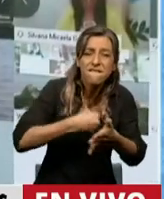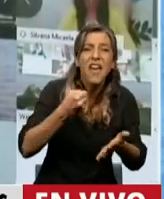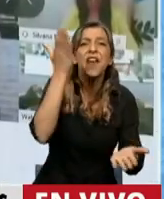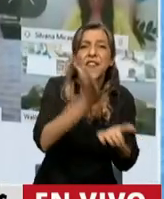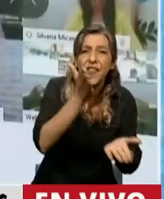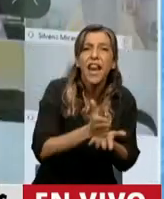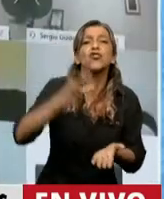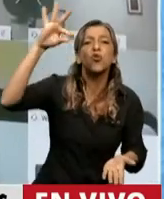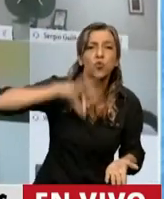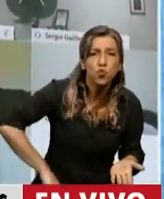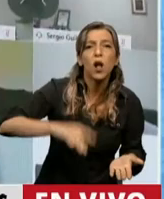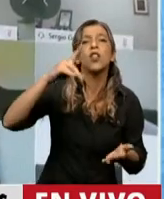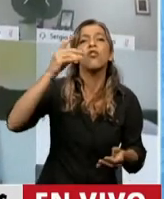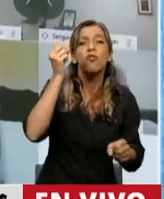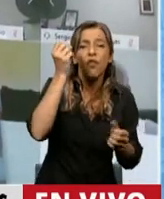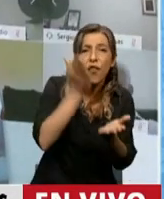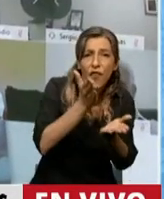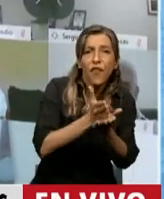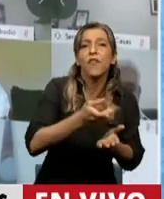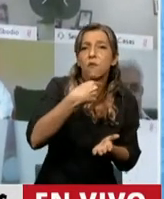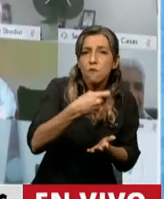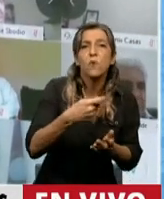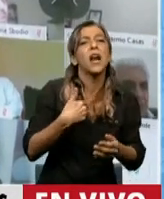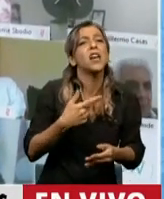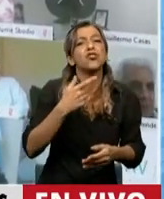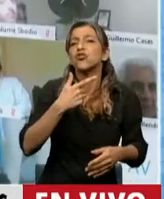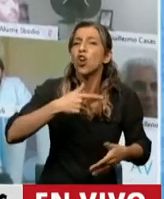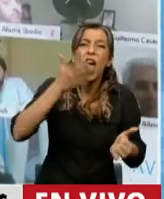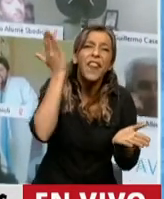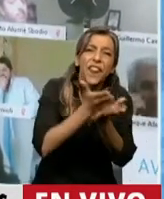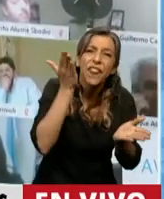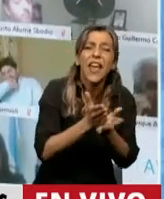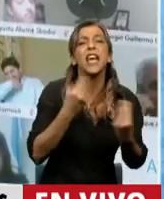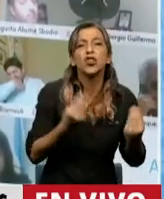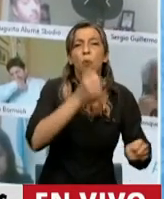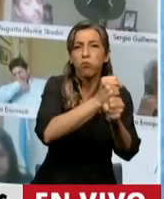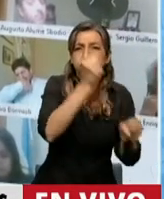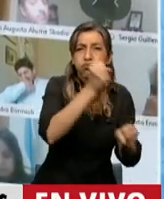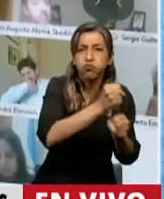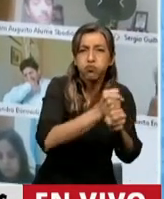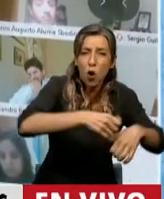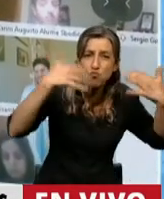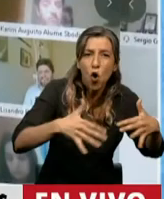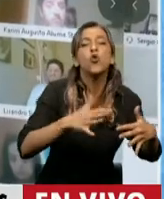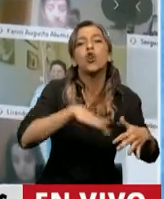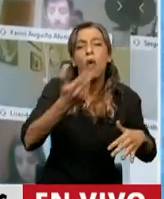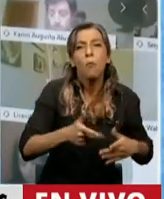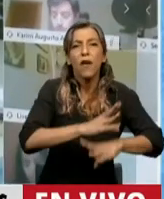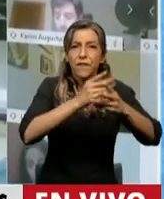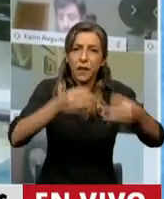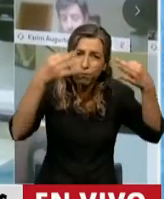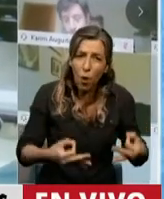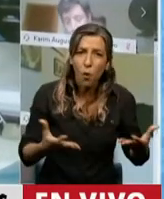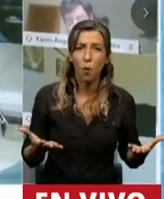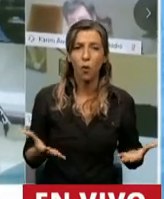salario diferido y al retiro bien merecido después de décadas de estar sometidos a la explotación capitalista. Muchas gracias.